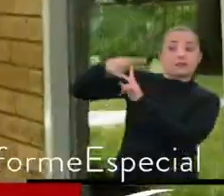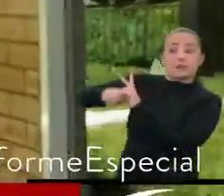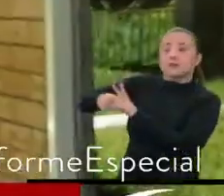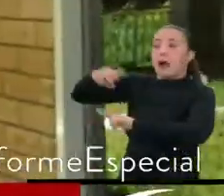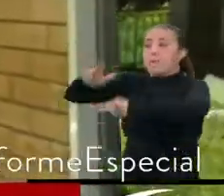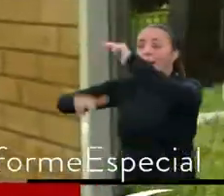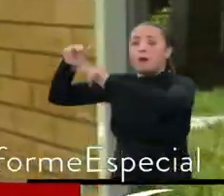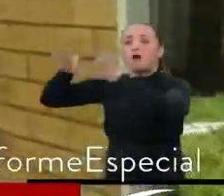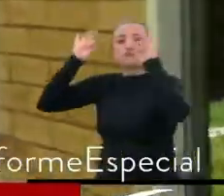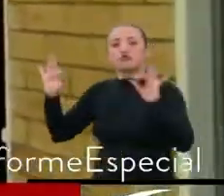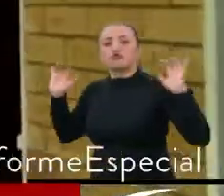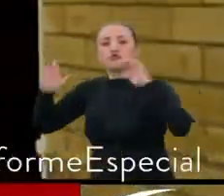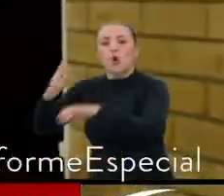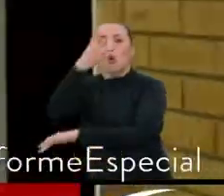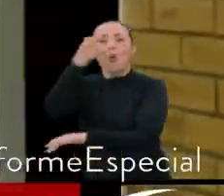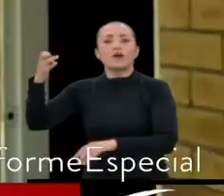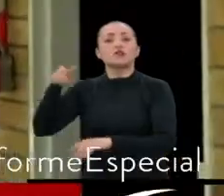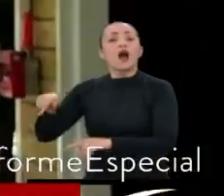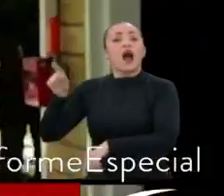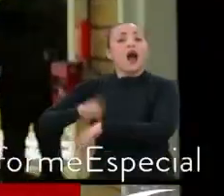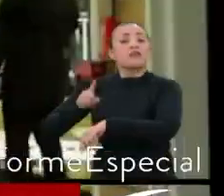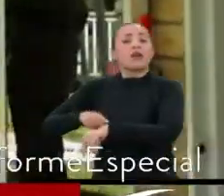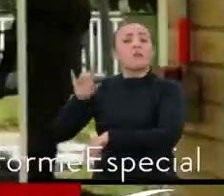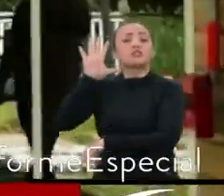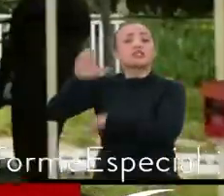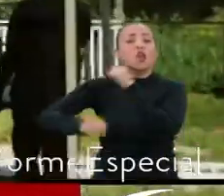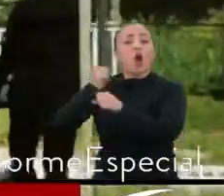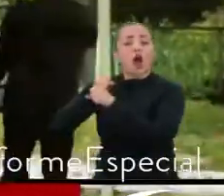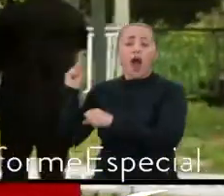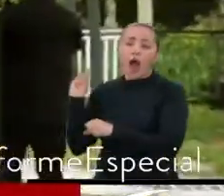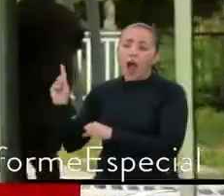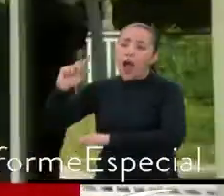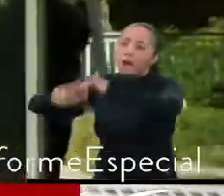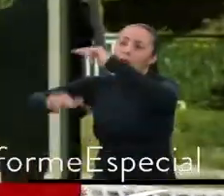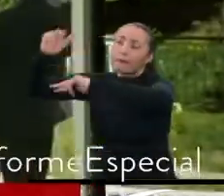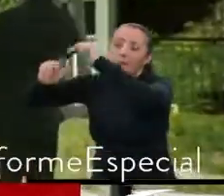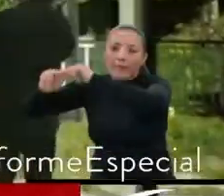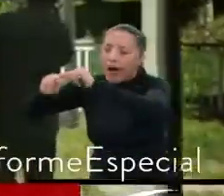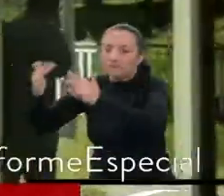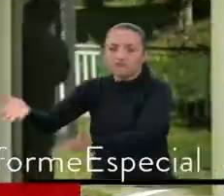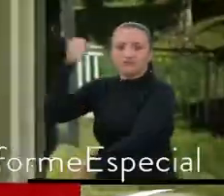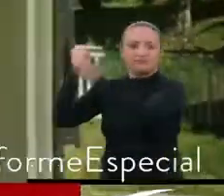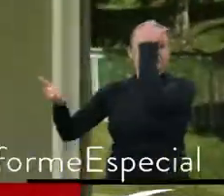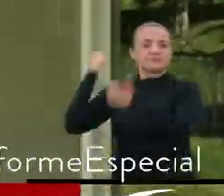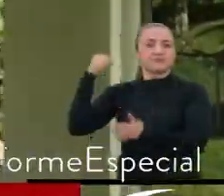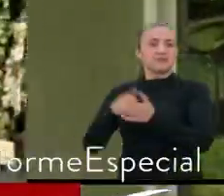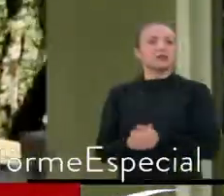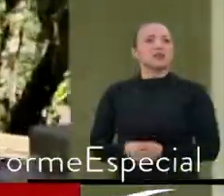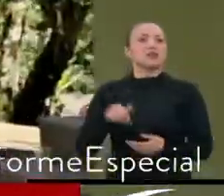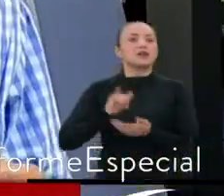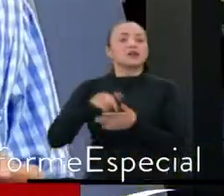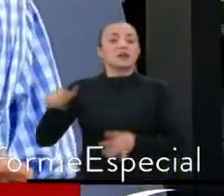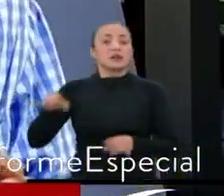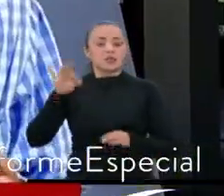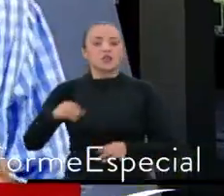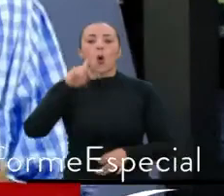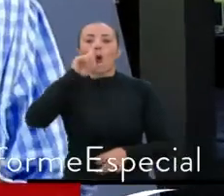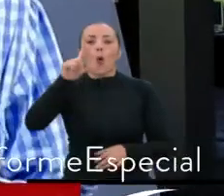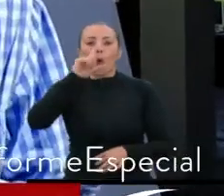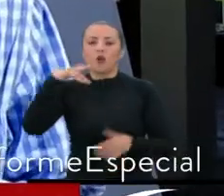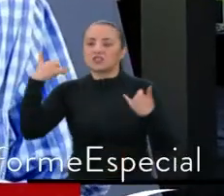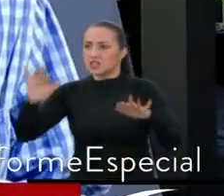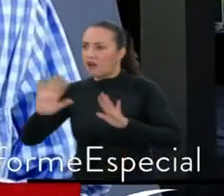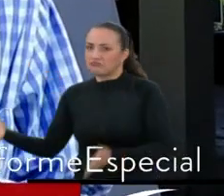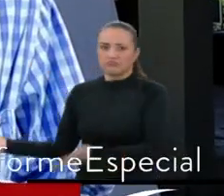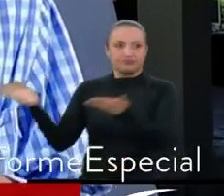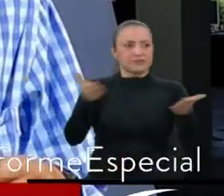niños y que demoró más de cinco años en ser construido. En el mes de junio se suponía que iban a entregar la obra para reiniciar todas las actividades